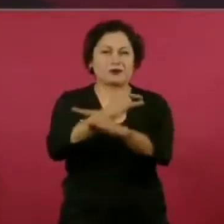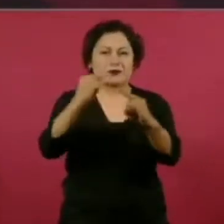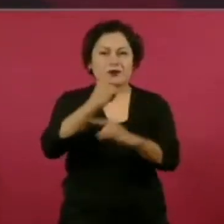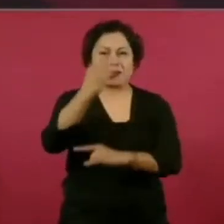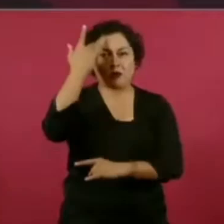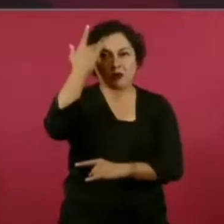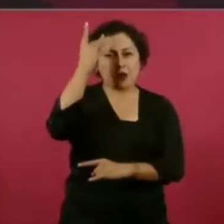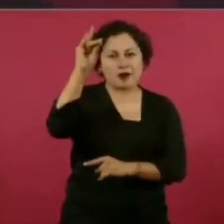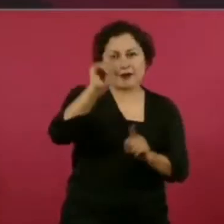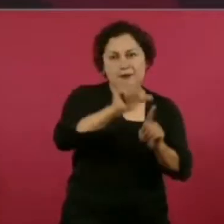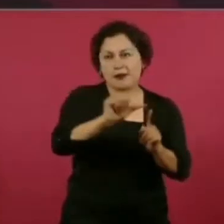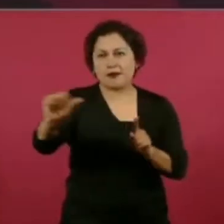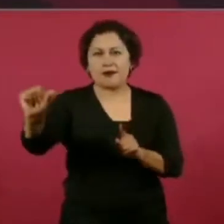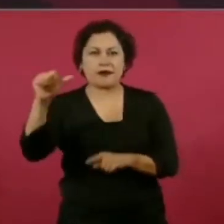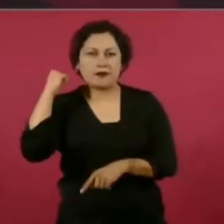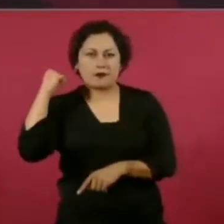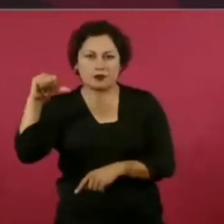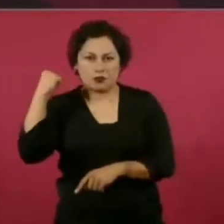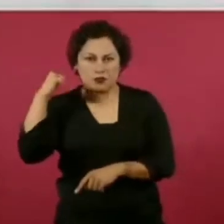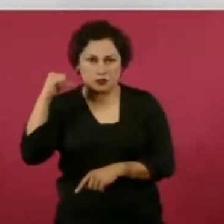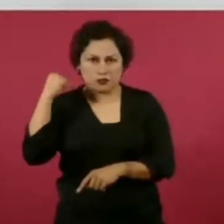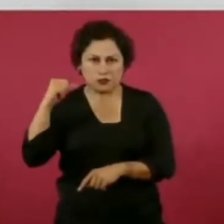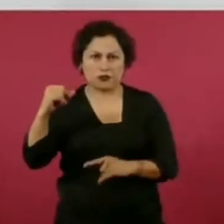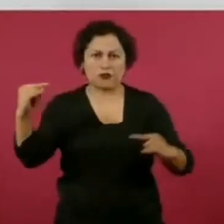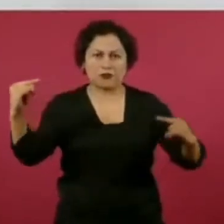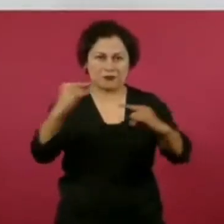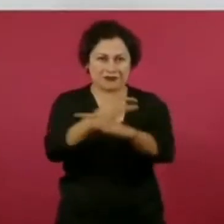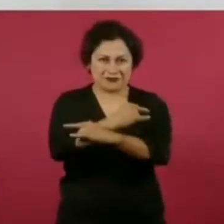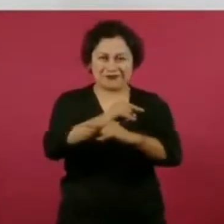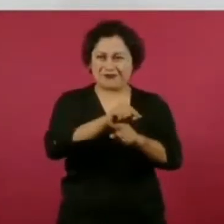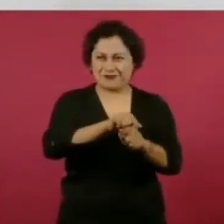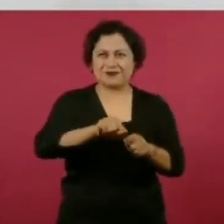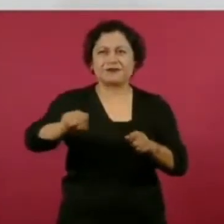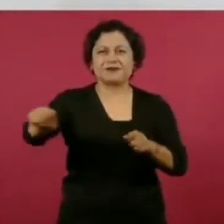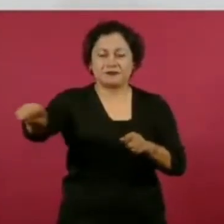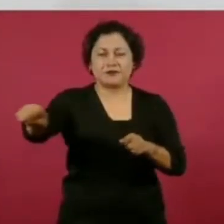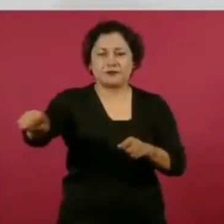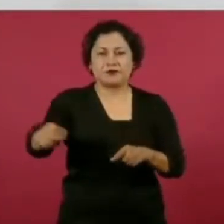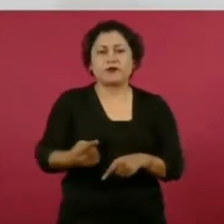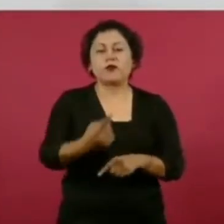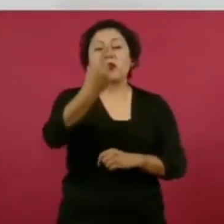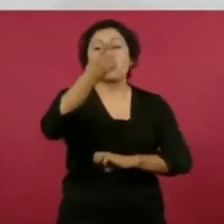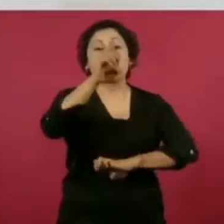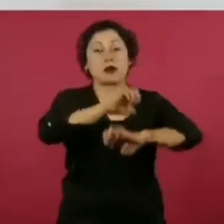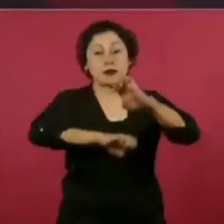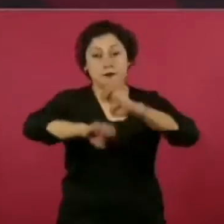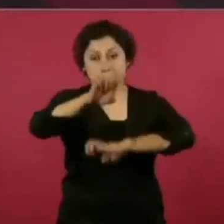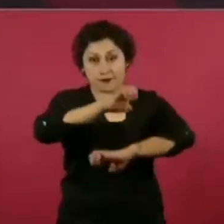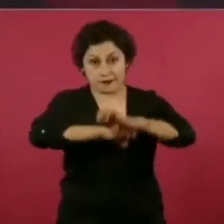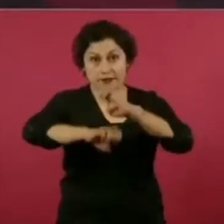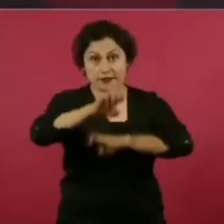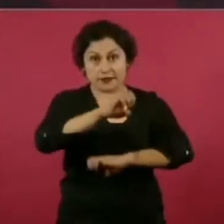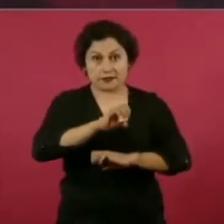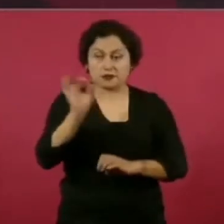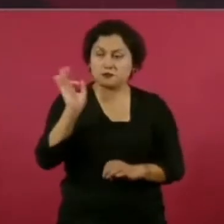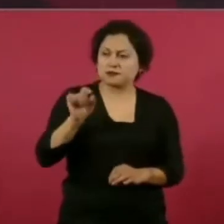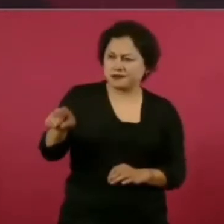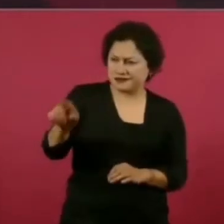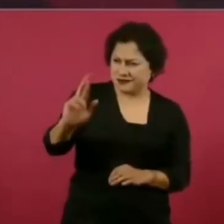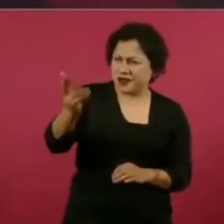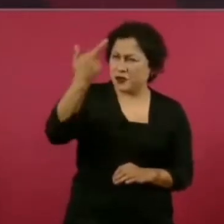-Acapulco, una empresa que a